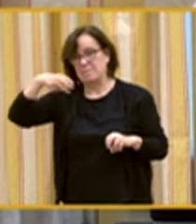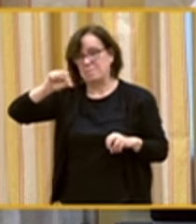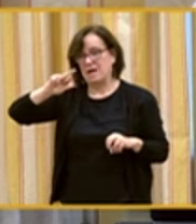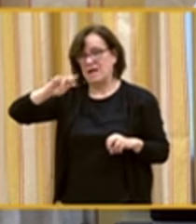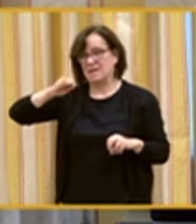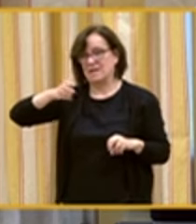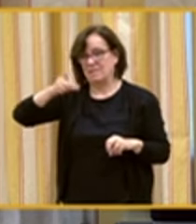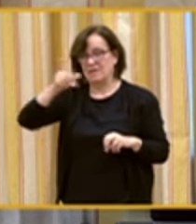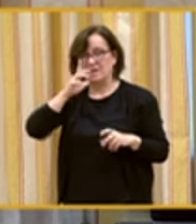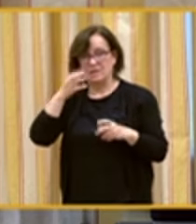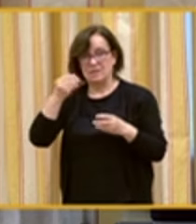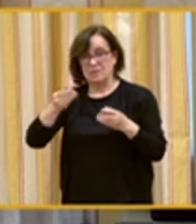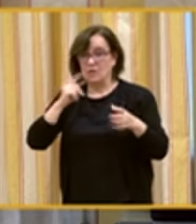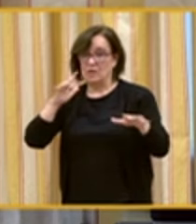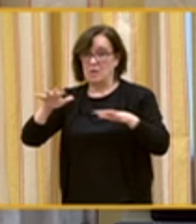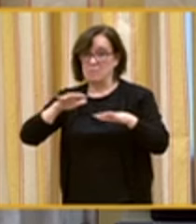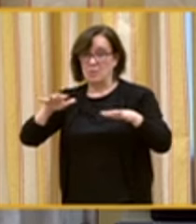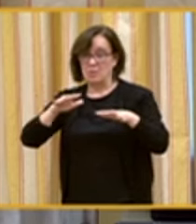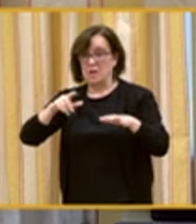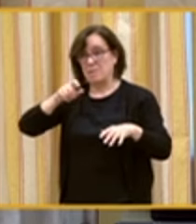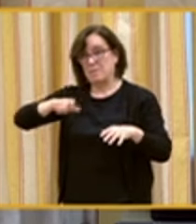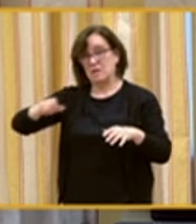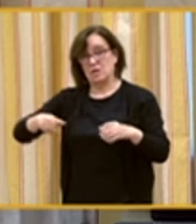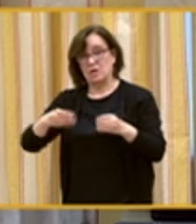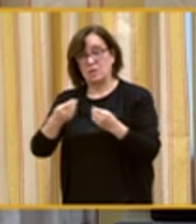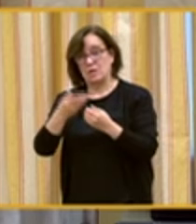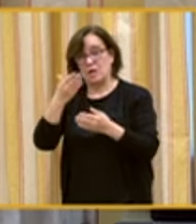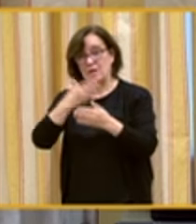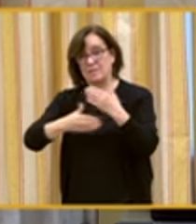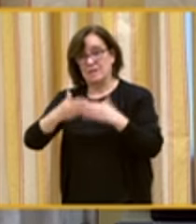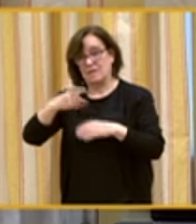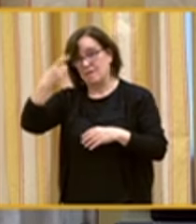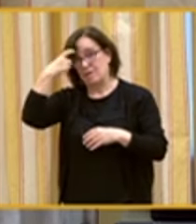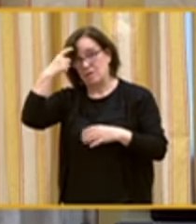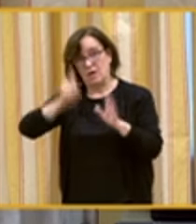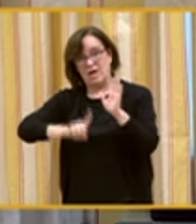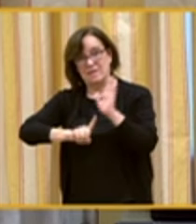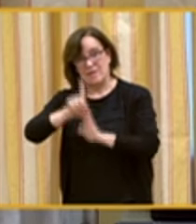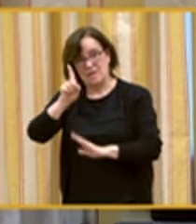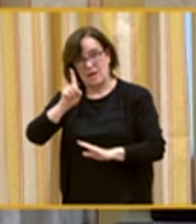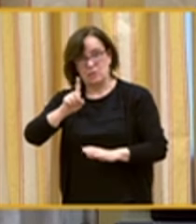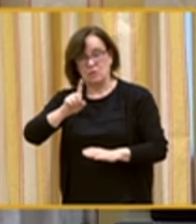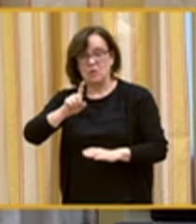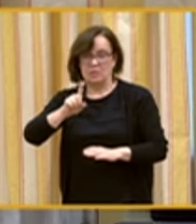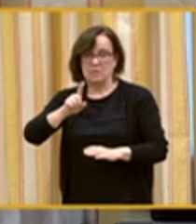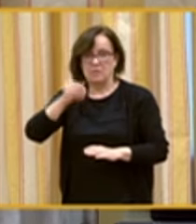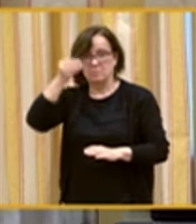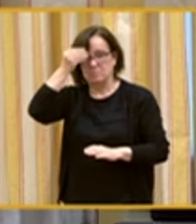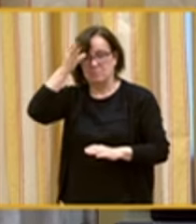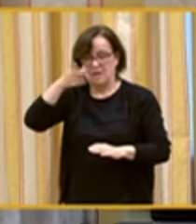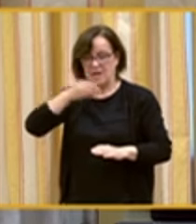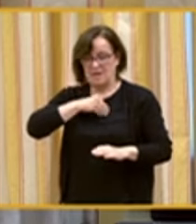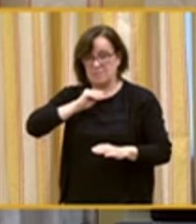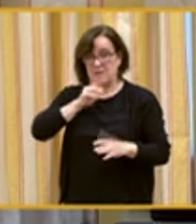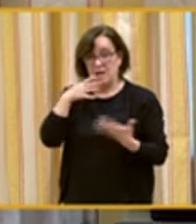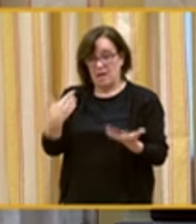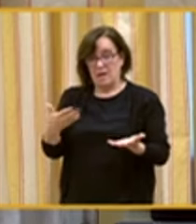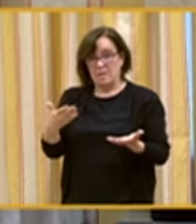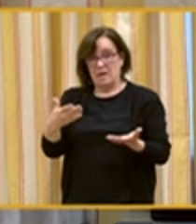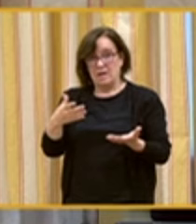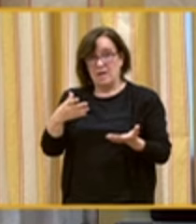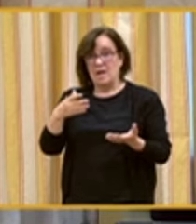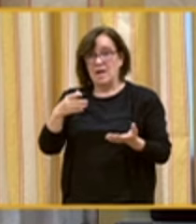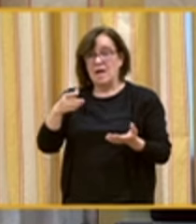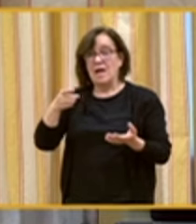representante del pujante movimiento de las personas con discapacidad intelectual y del desarrollo en España. Plena Inclusión, que antes se llamaba